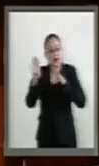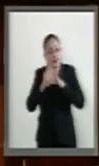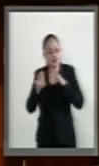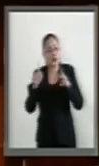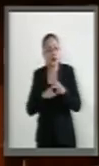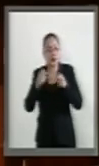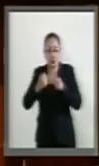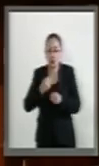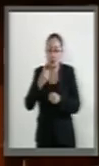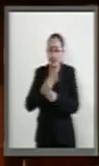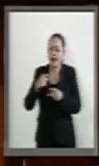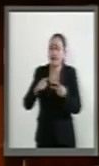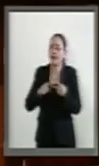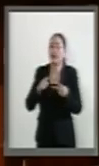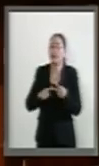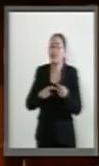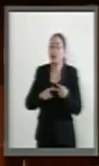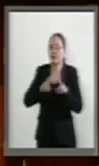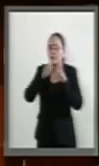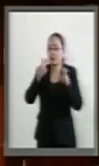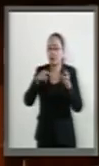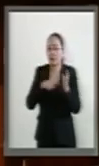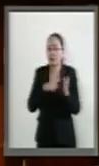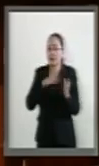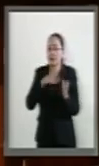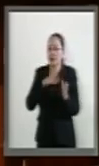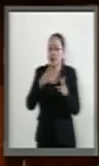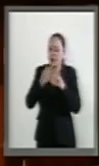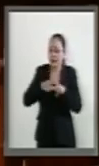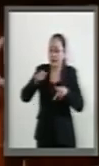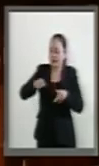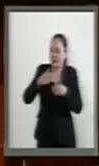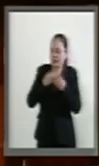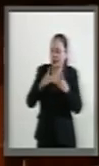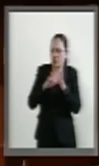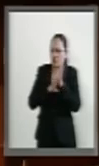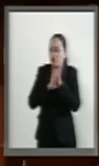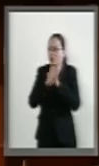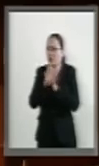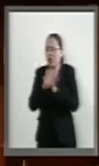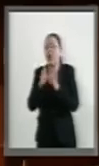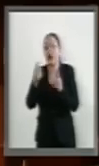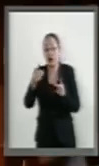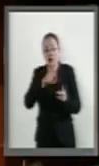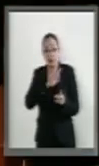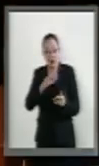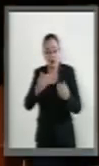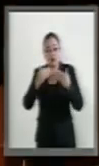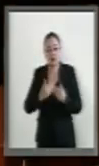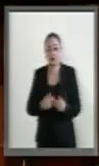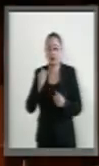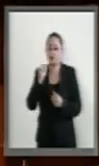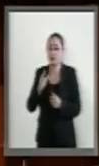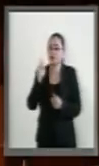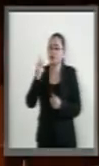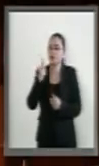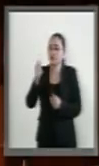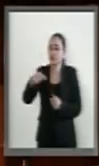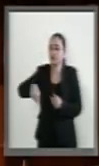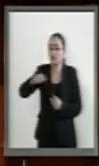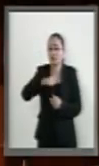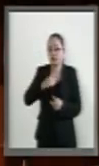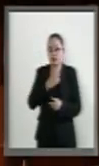como la seguridad, como el detonar desarrollo incluyente y donde desde luego esperamos contar con el